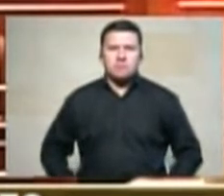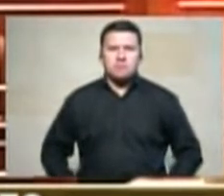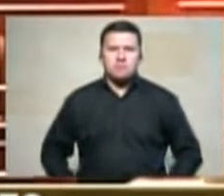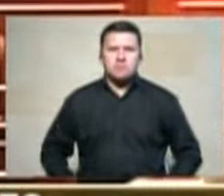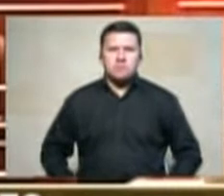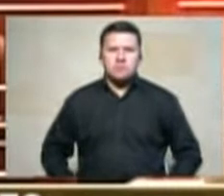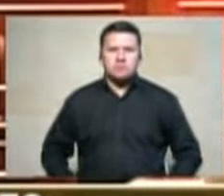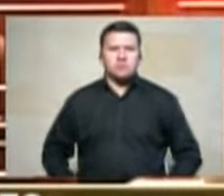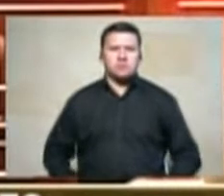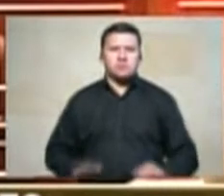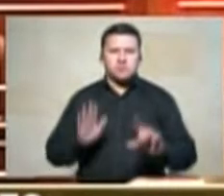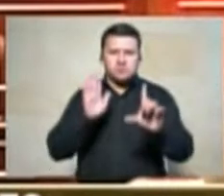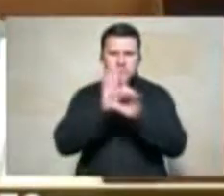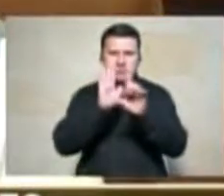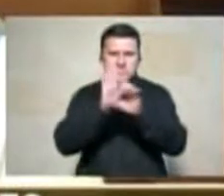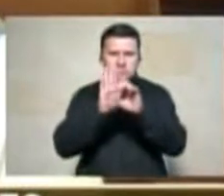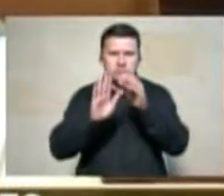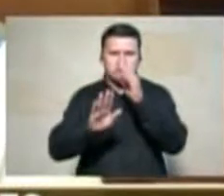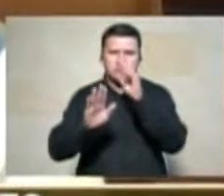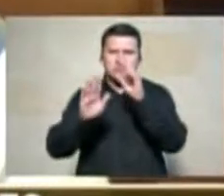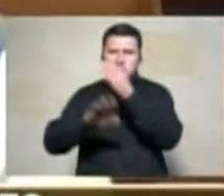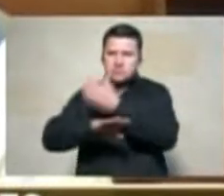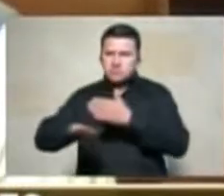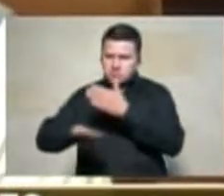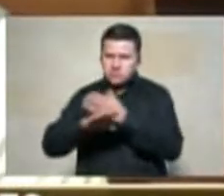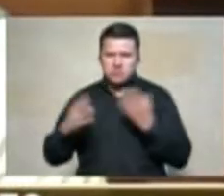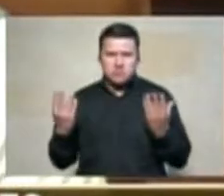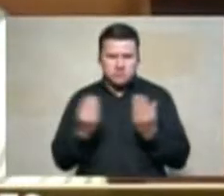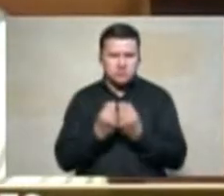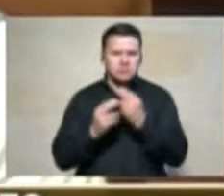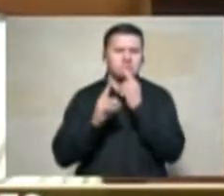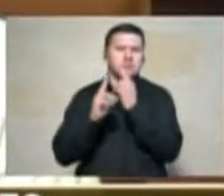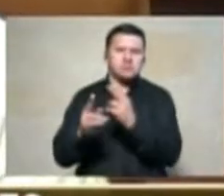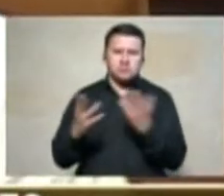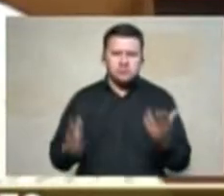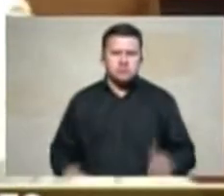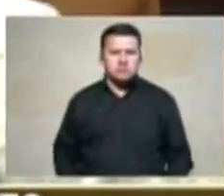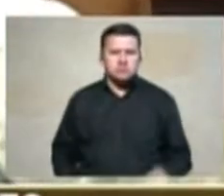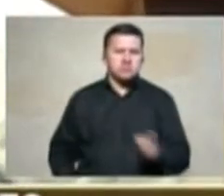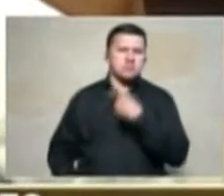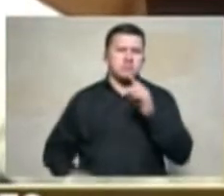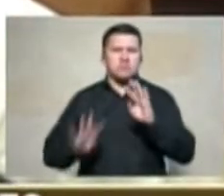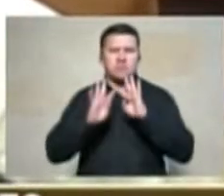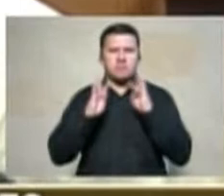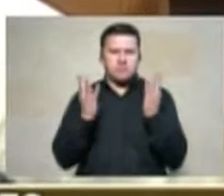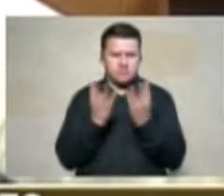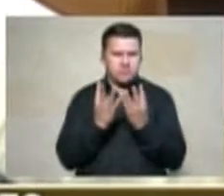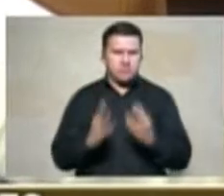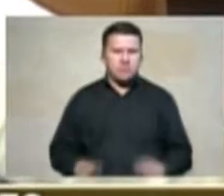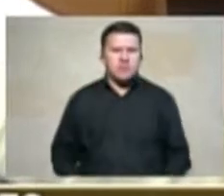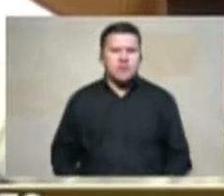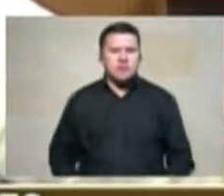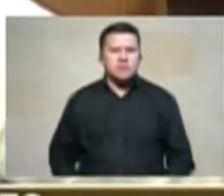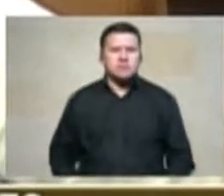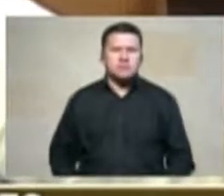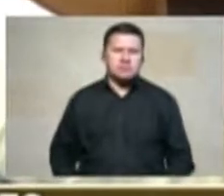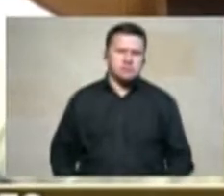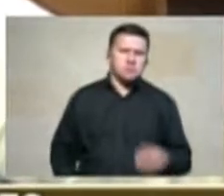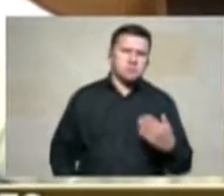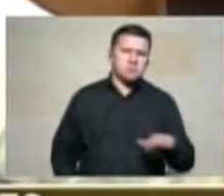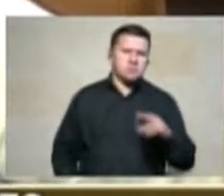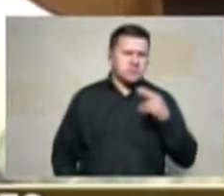la ley de restitución de tierras es la respuesta que le dio este congreso a una coyuntura